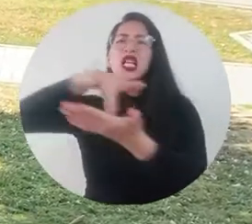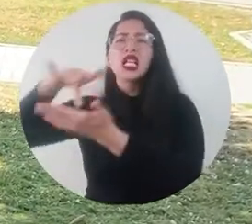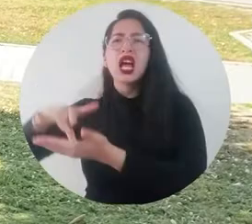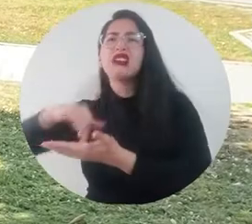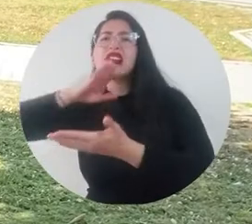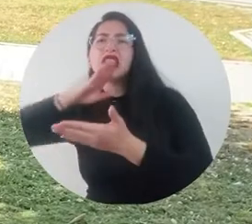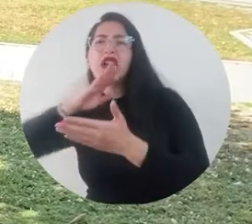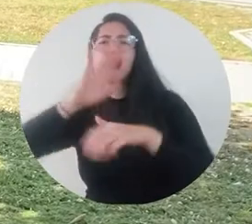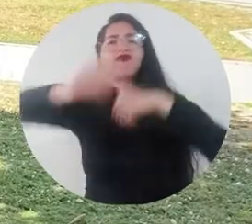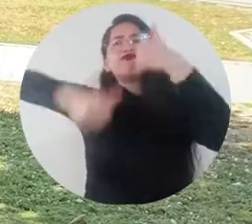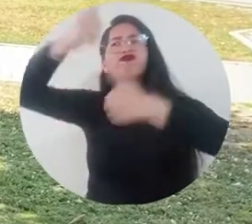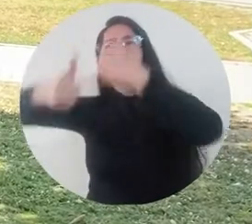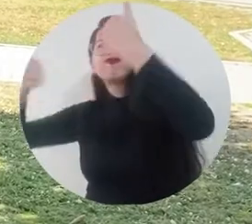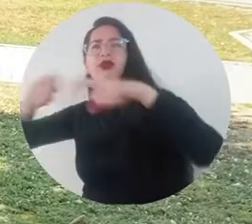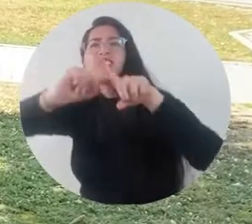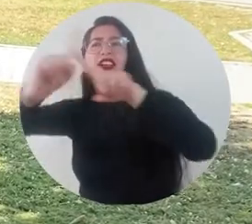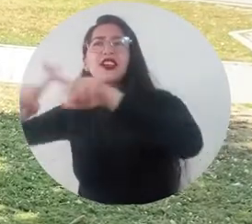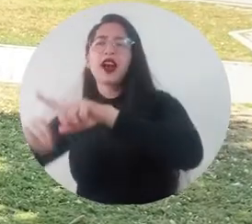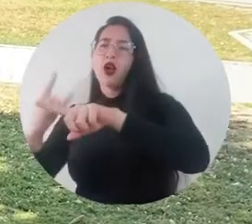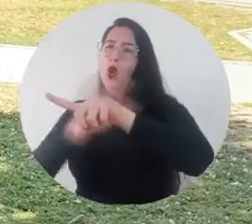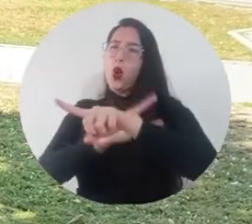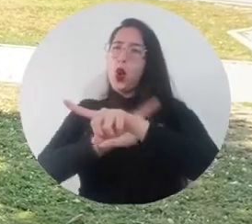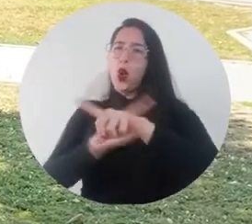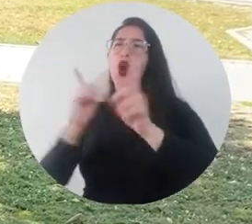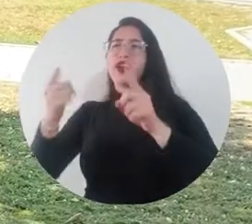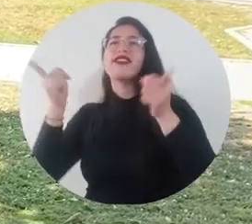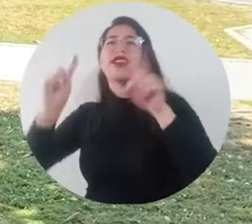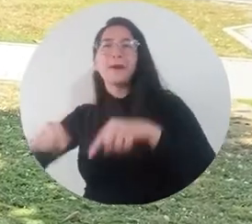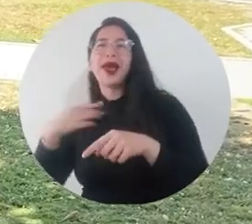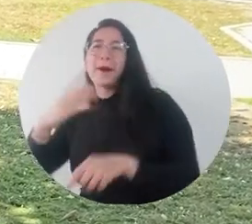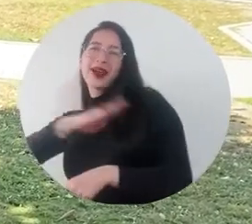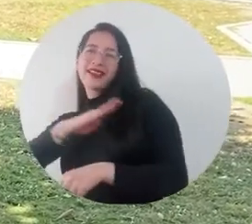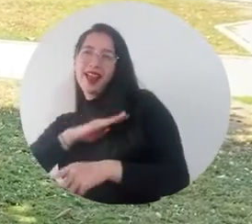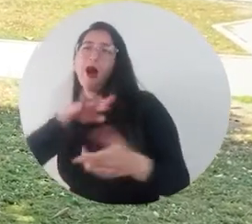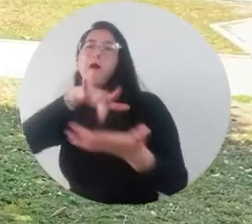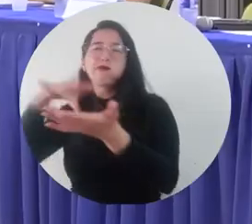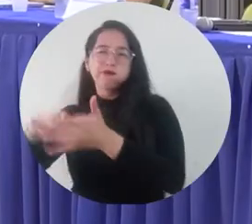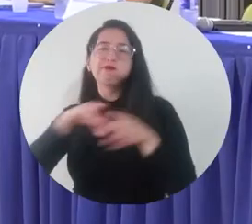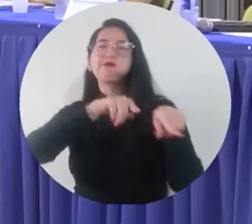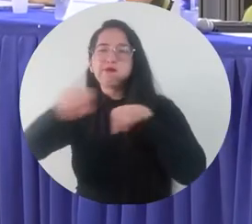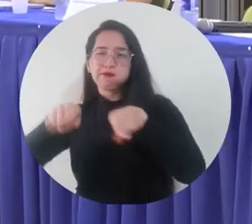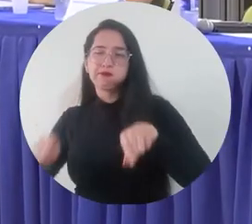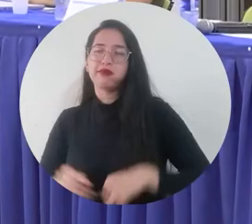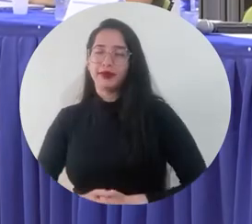participaron directivos de universidades e instituciones de educación básica y media